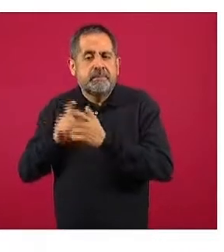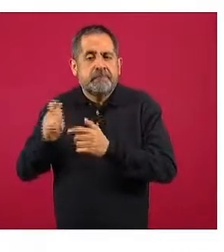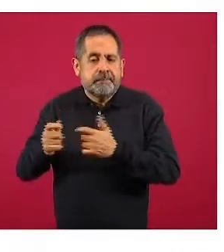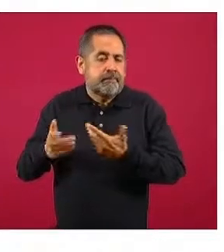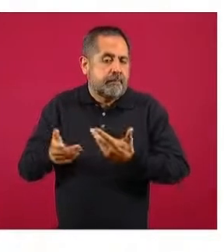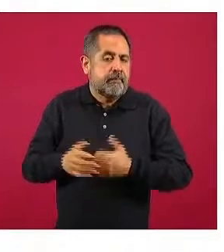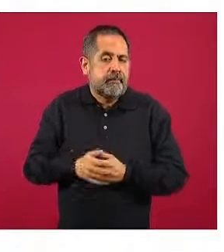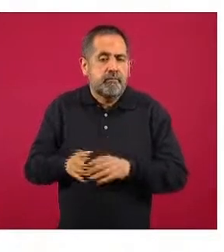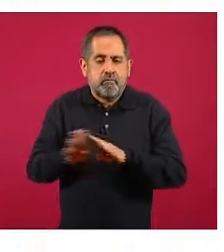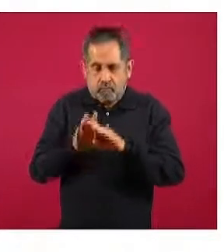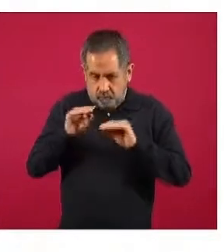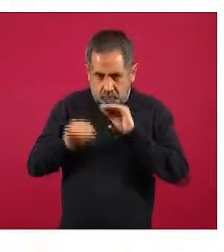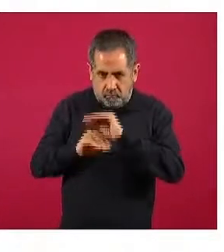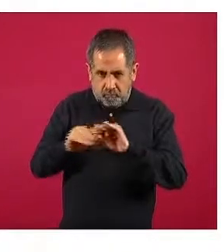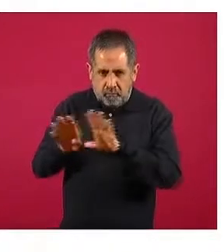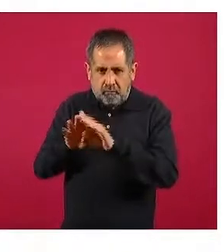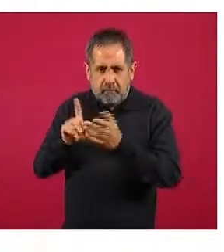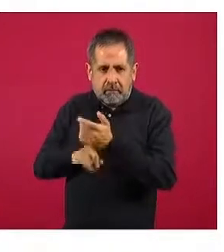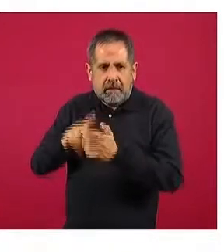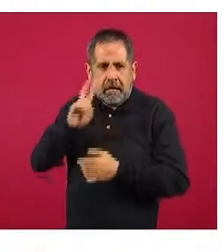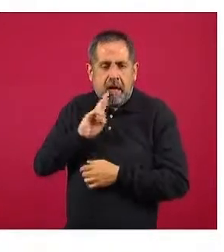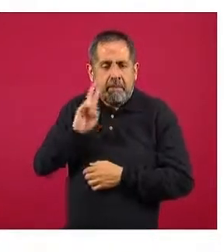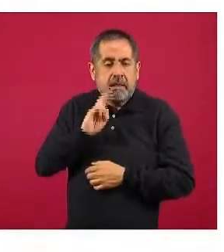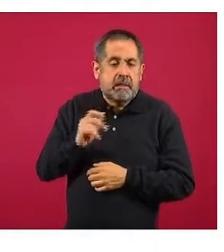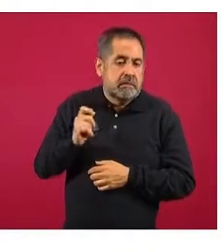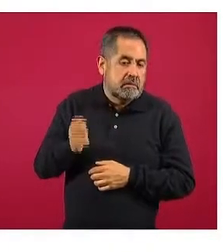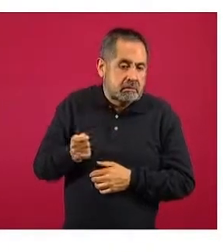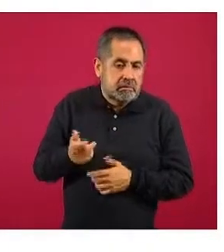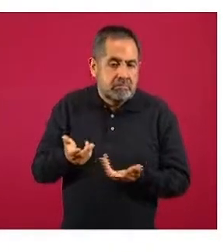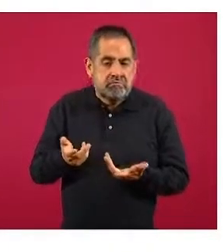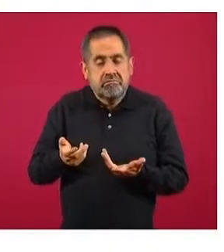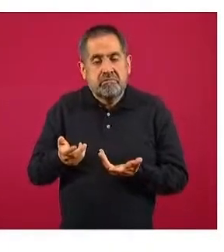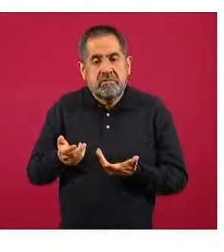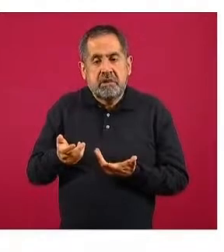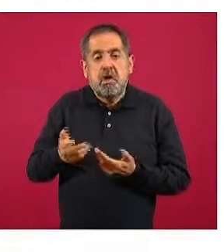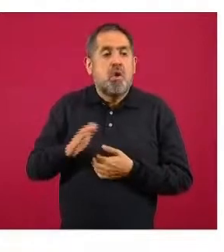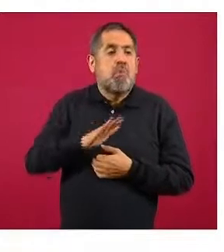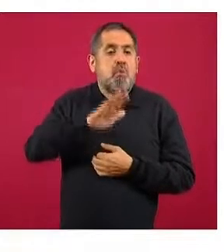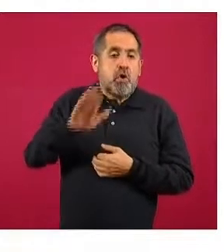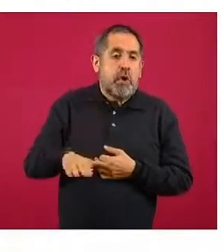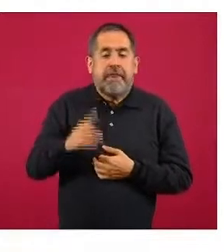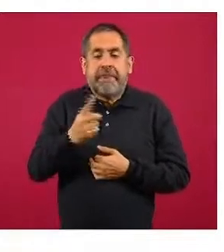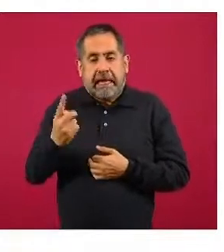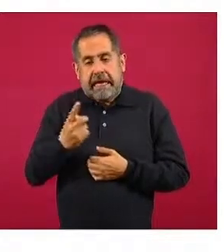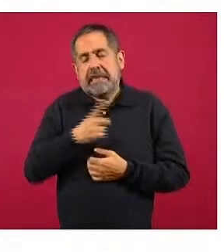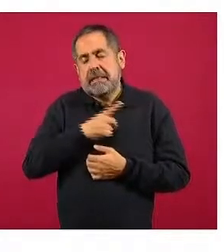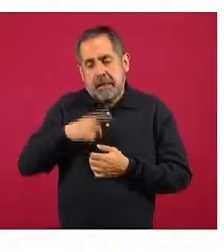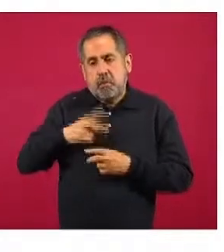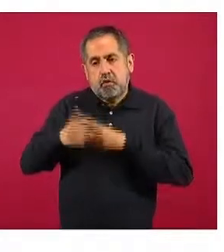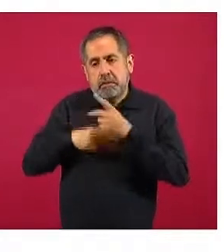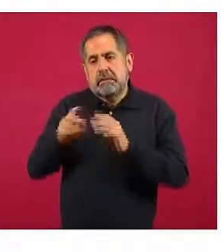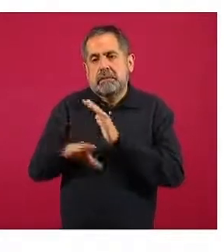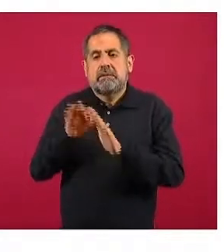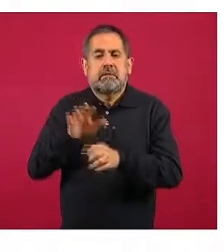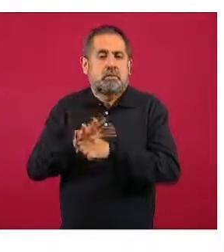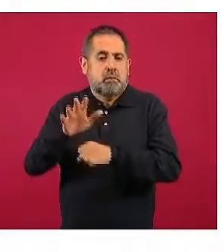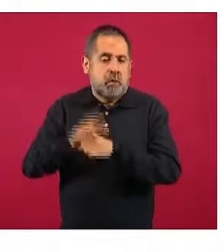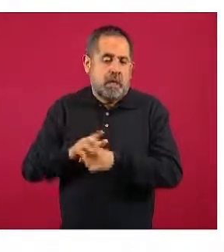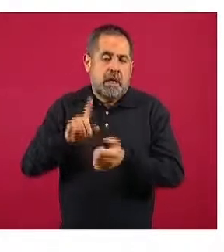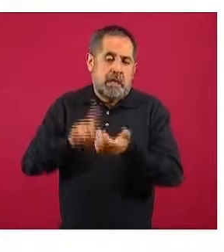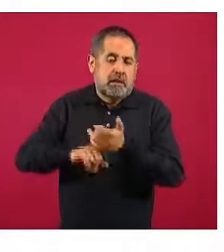ellos finalmente deberán ser o confirmados o descartados que la defunción se produjo o se asoció a